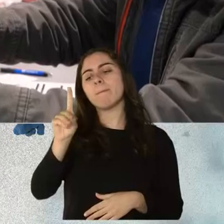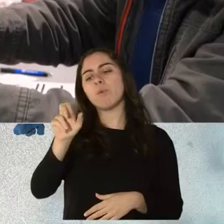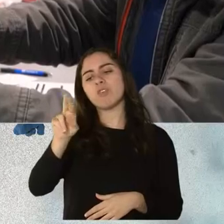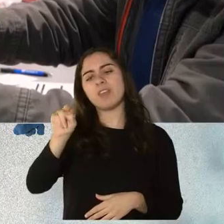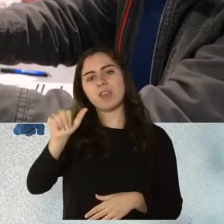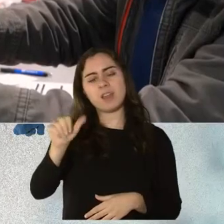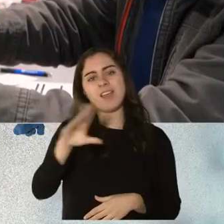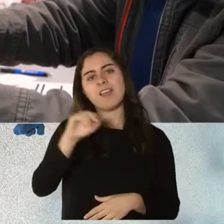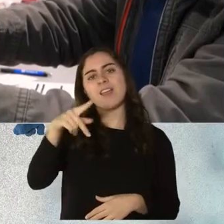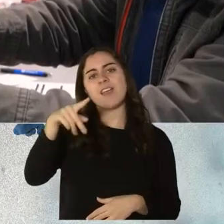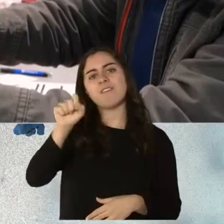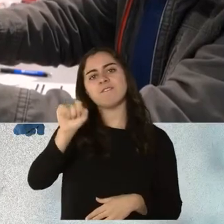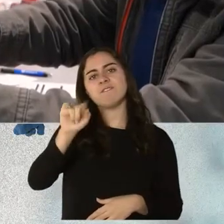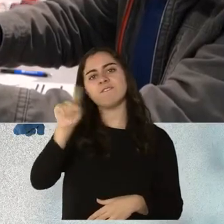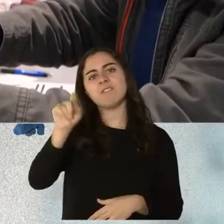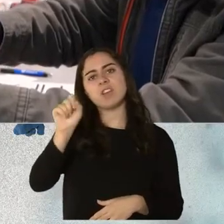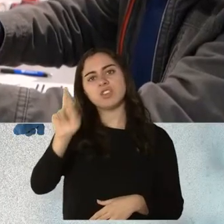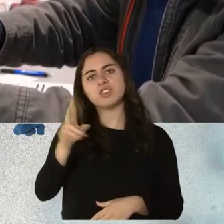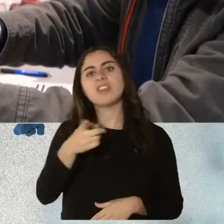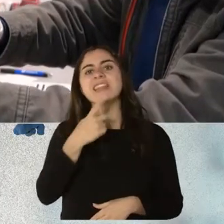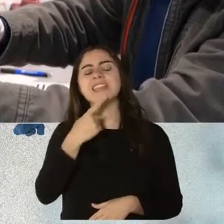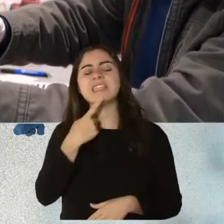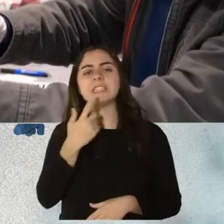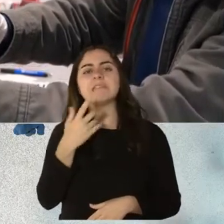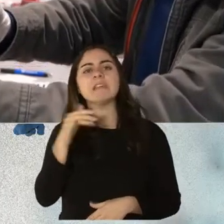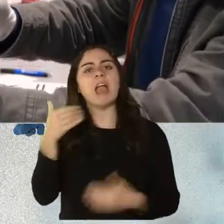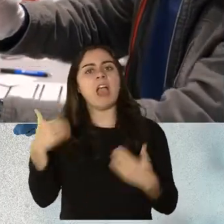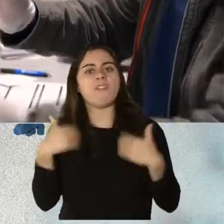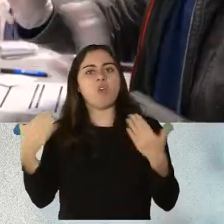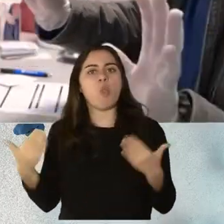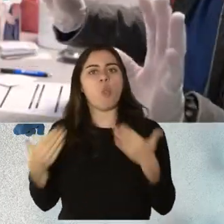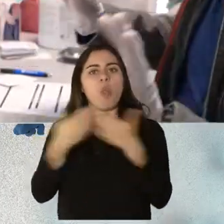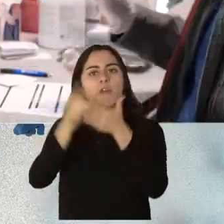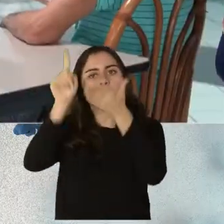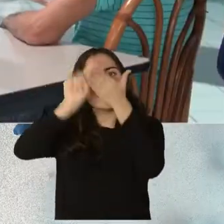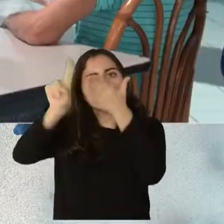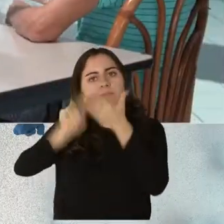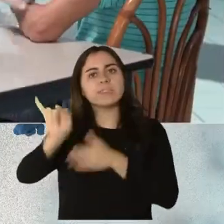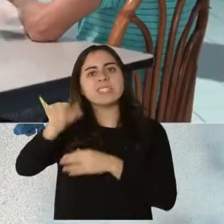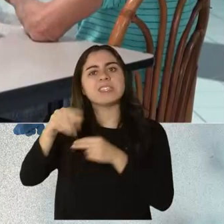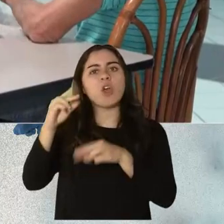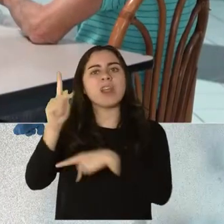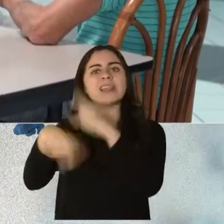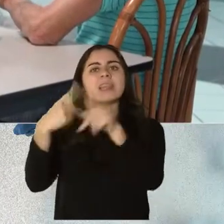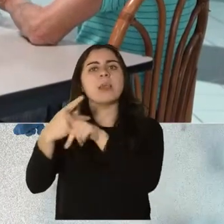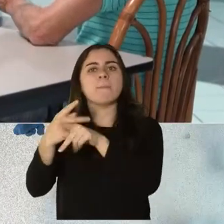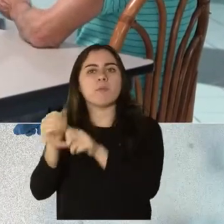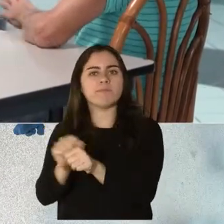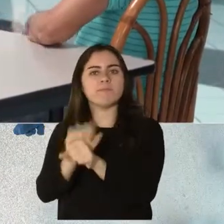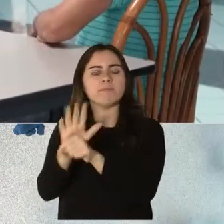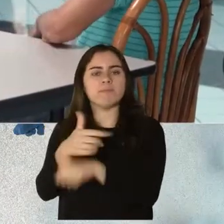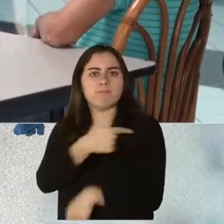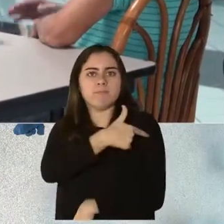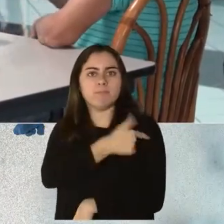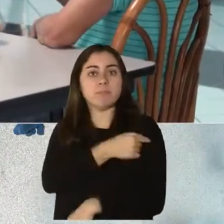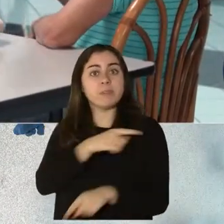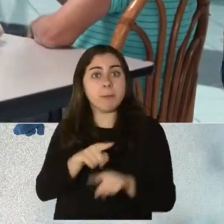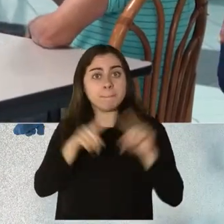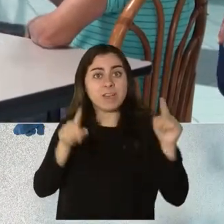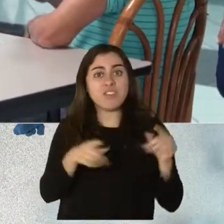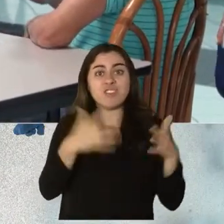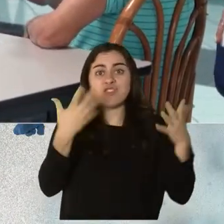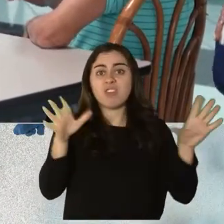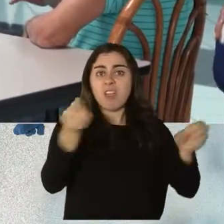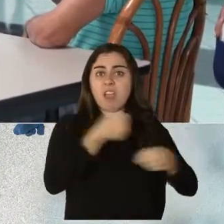disminuye un poco la eficacia, pero estamos hablando que va a disminuir la eficacia tres o seis veces lo que sería, lo que se llama un fold-fold. O sea,